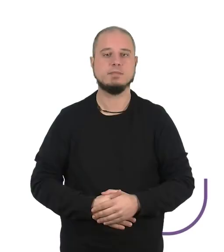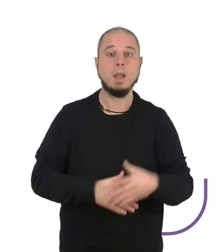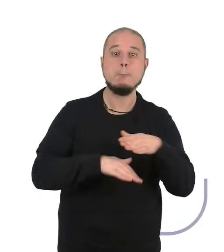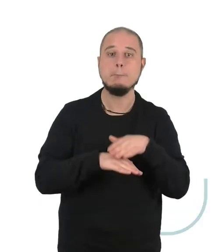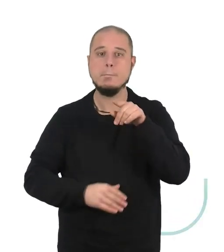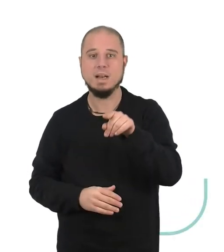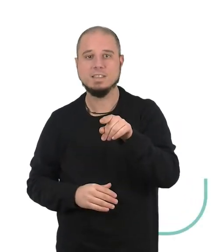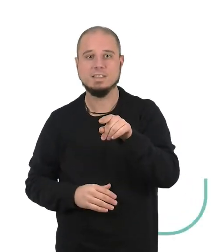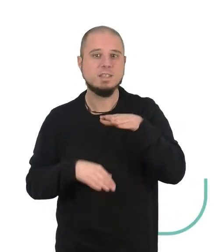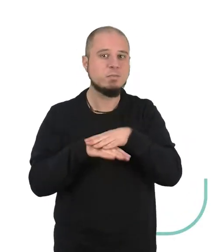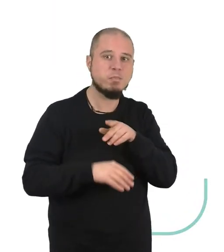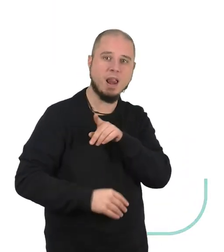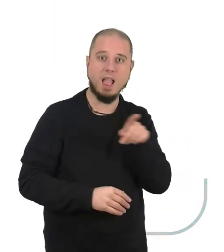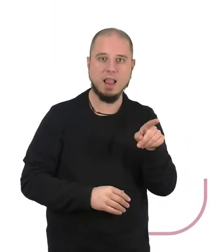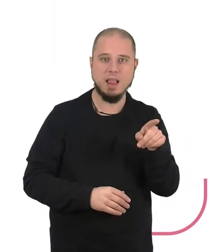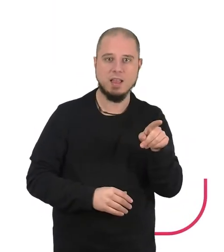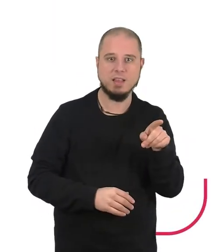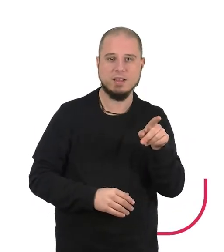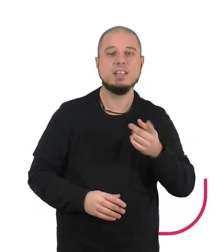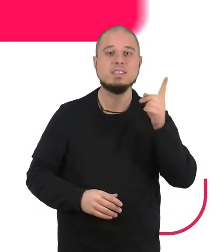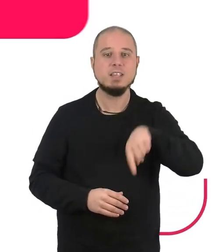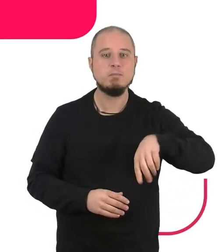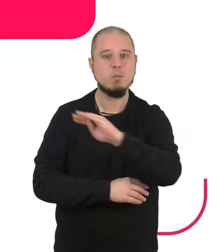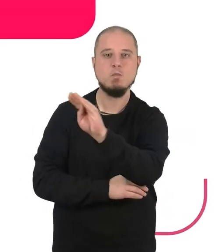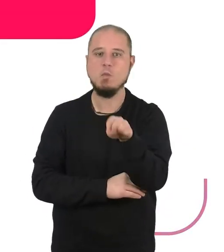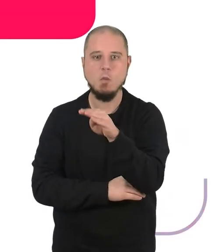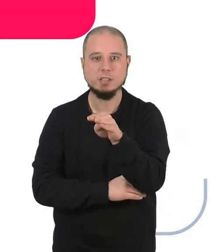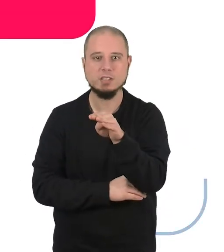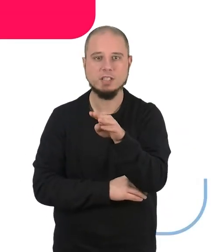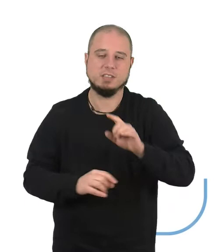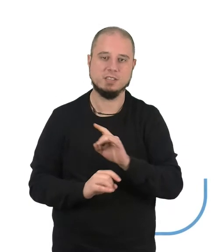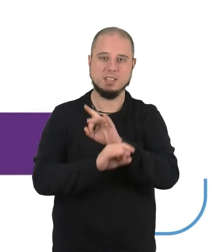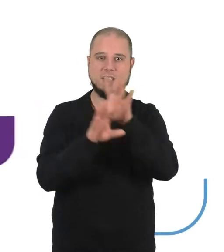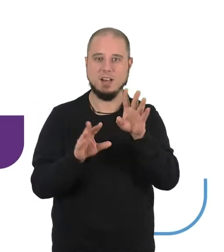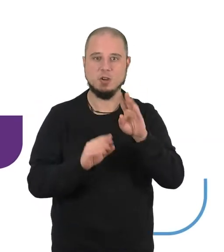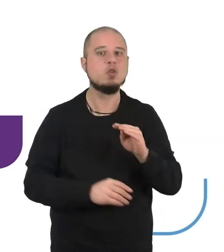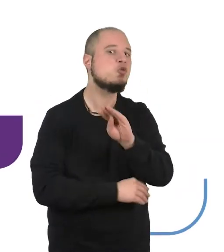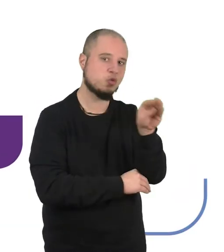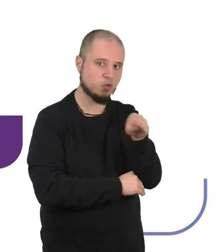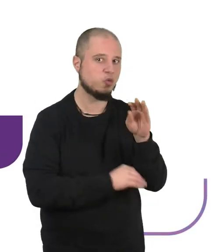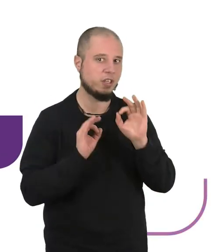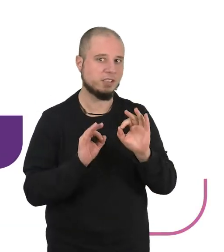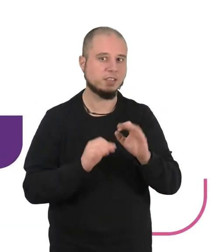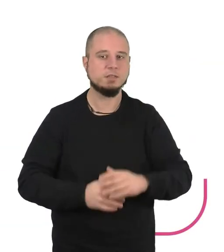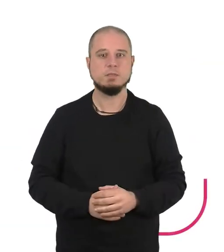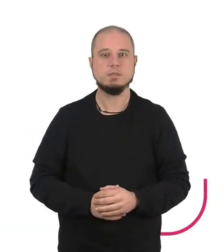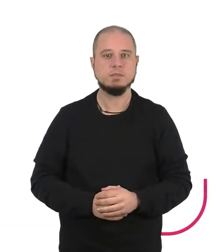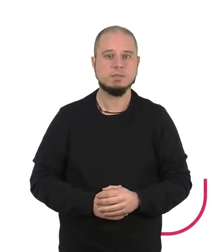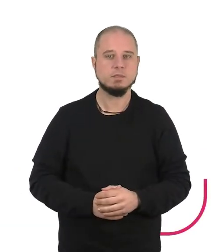Para ti. Y para él. También son vuestras. Y por supuesto, suyas.